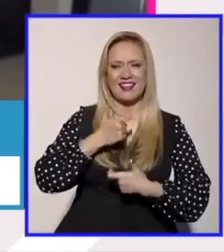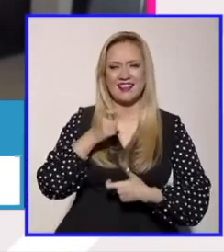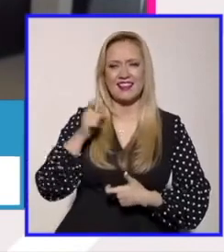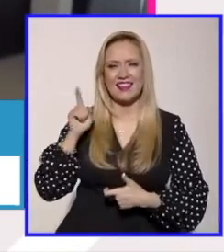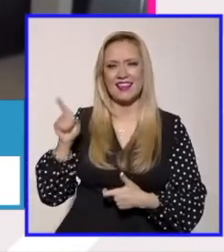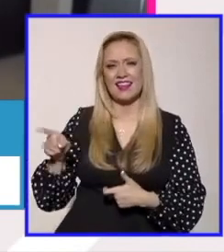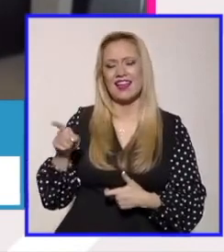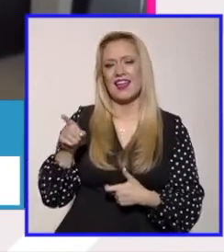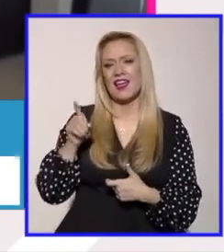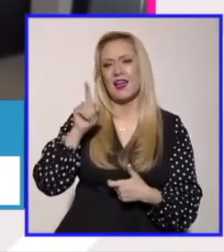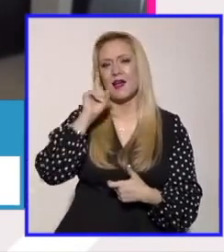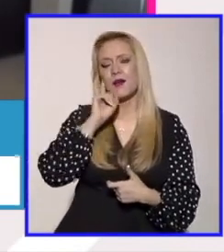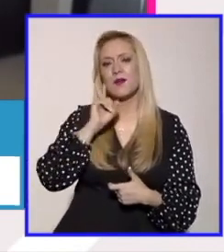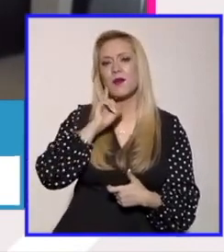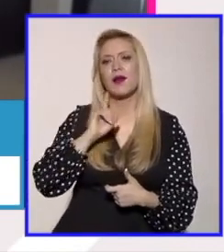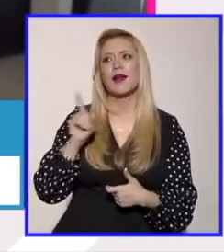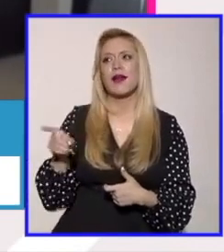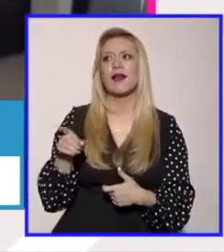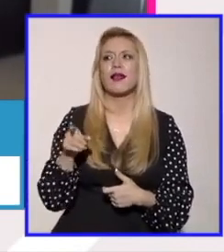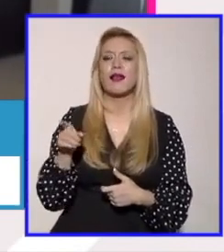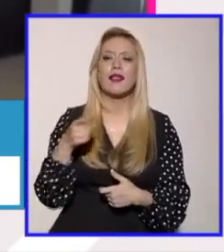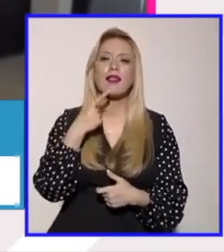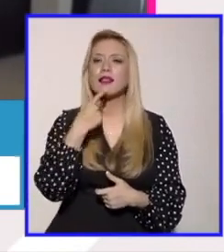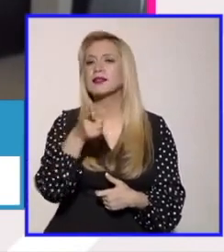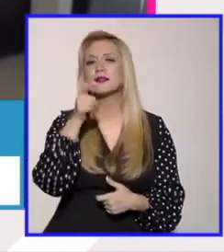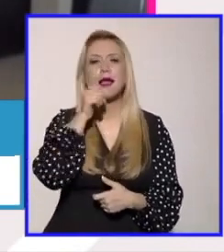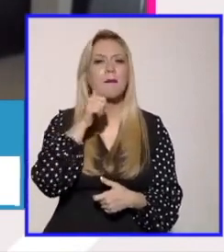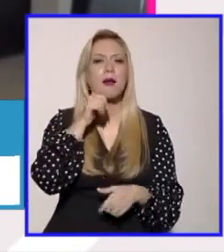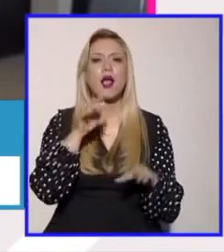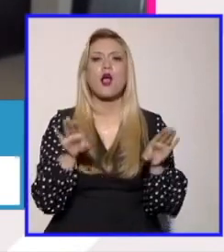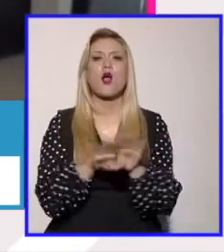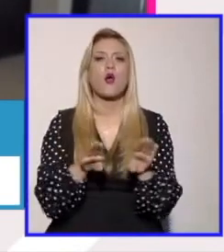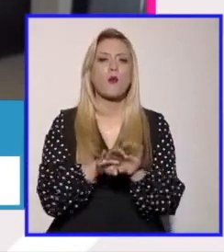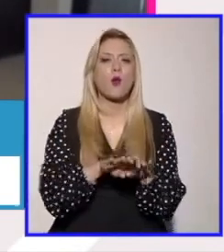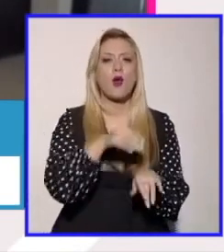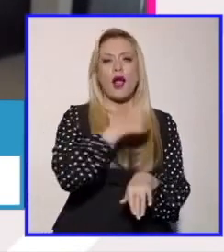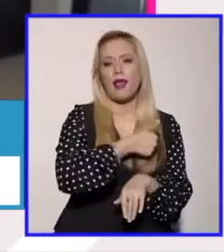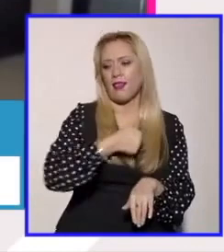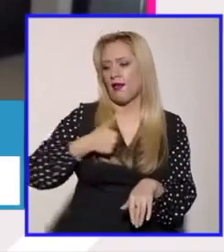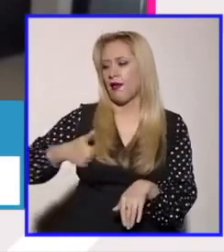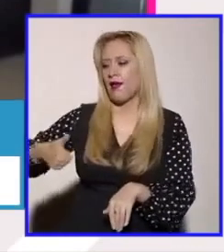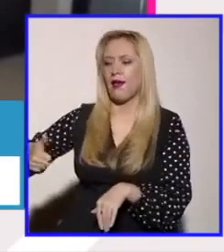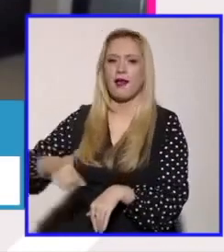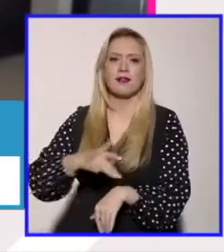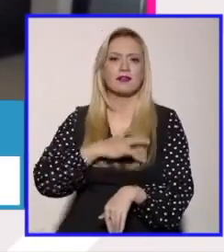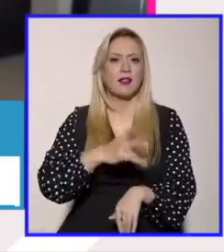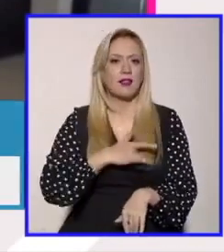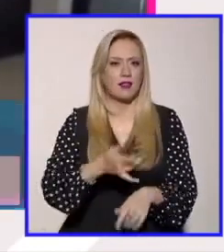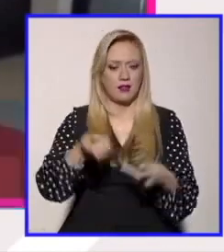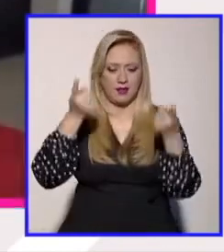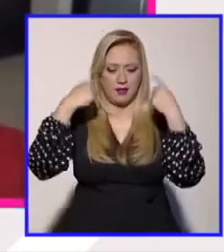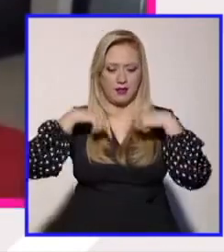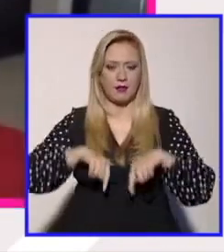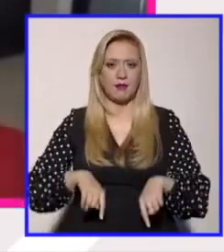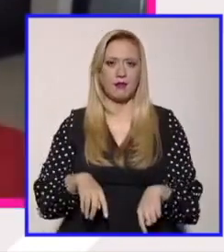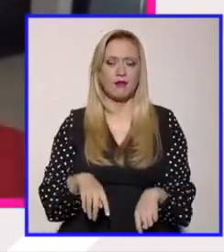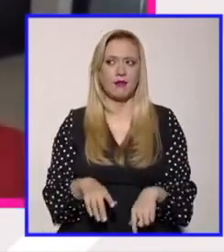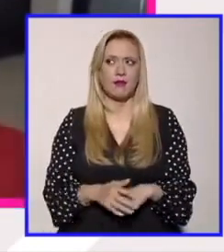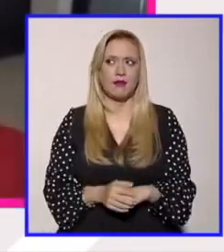tiene y de nuevo ojo que esto es comedia pero que quien habla acerca de cómo a cada quien le atraviesa diferente pero hay que entender que esto es lo nuestro